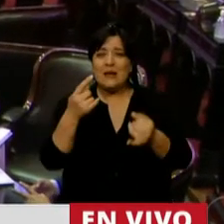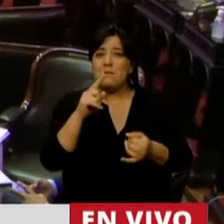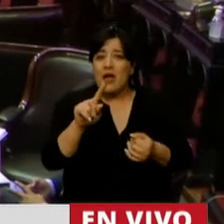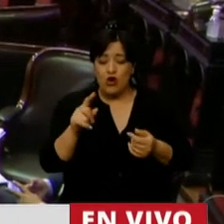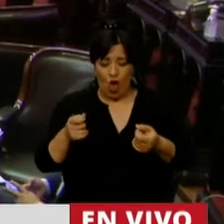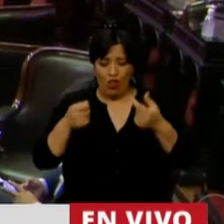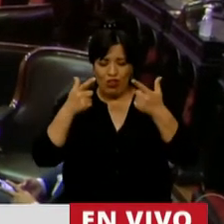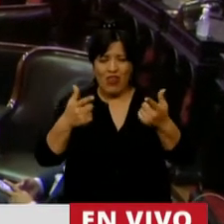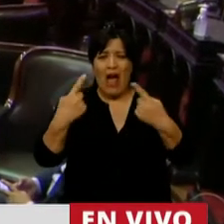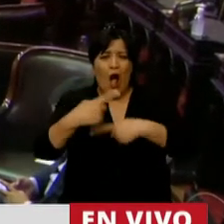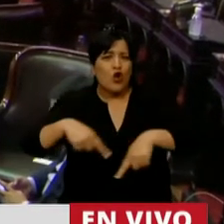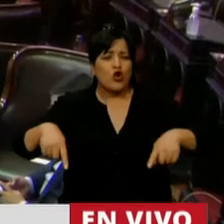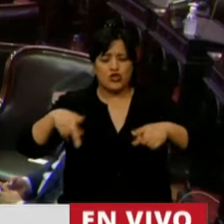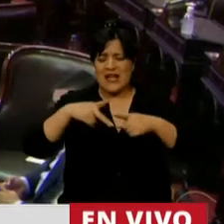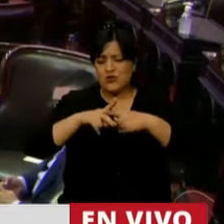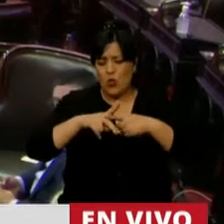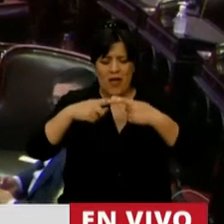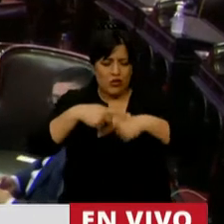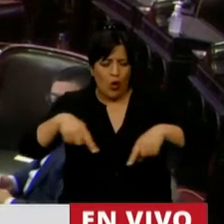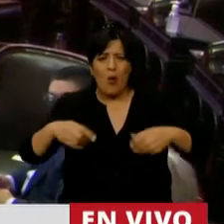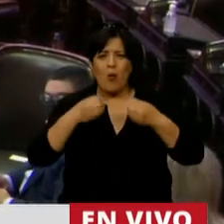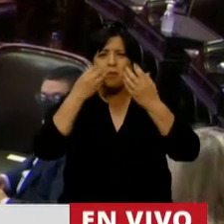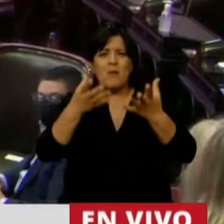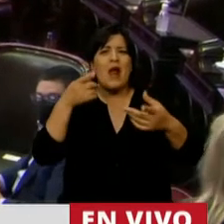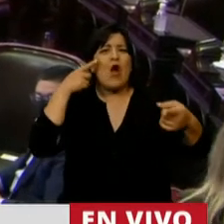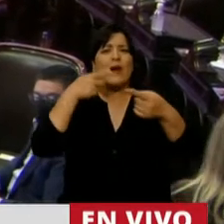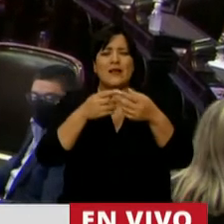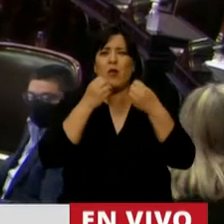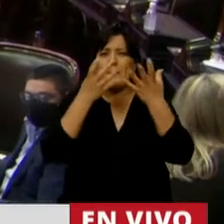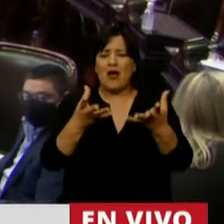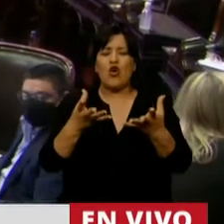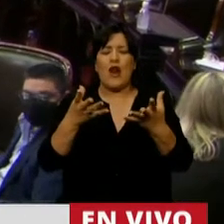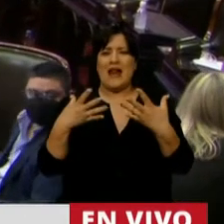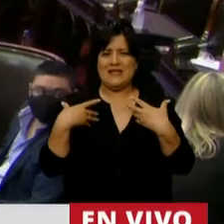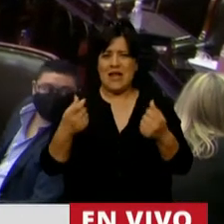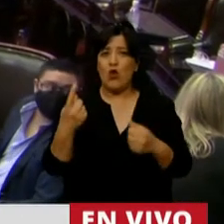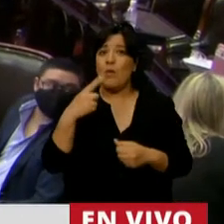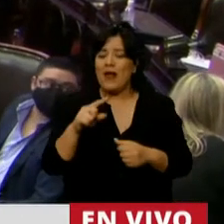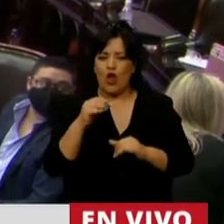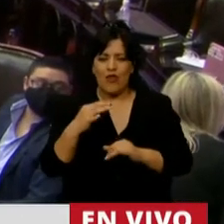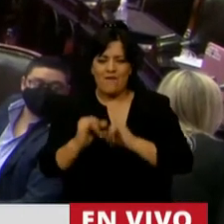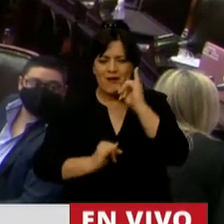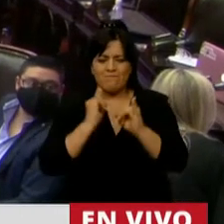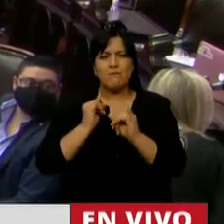todos los instrumentos para mejorar el sistema de salud, tenemos que hacer una referencia al pasado.